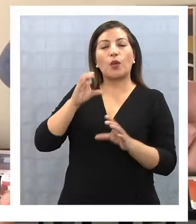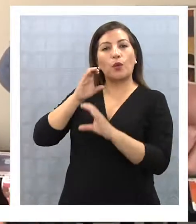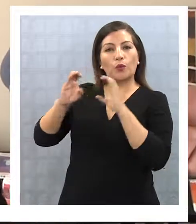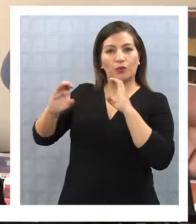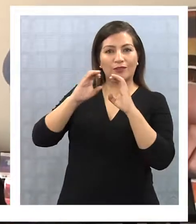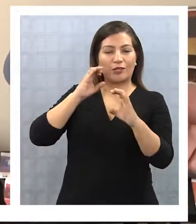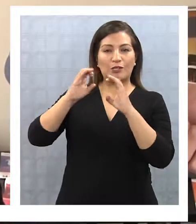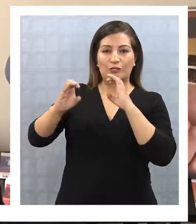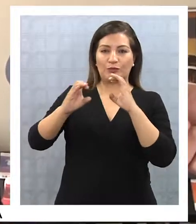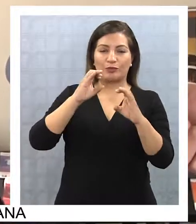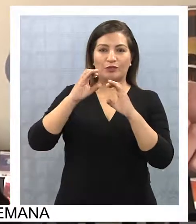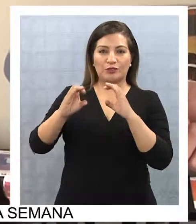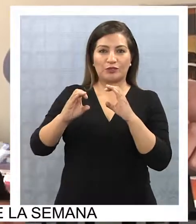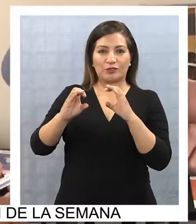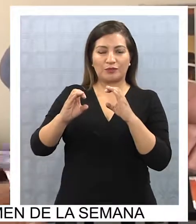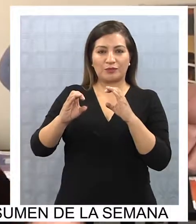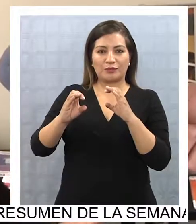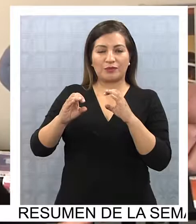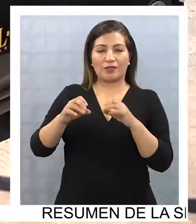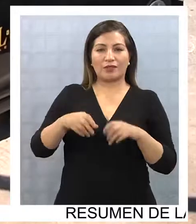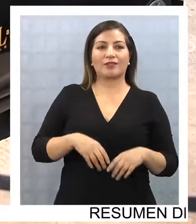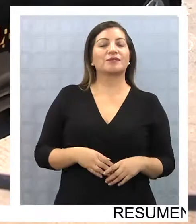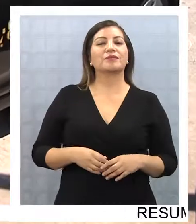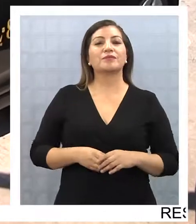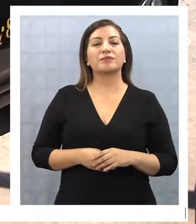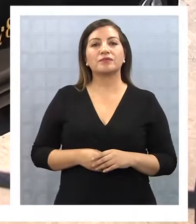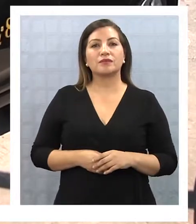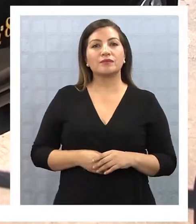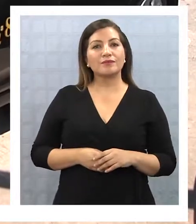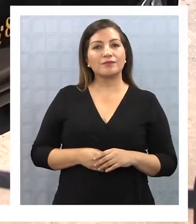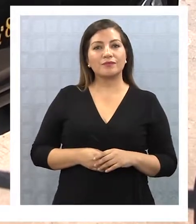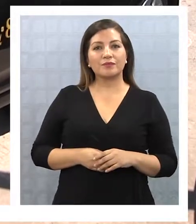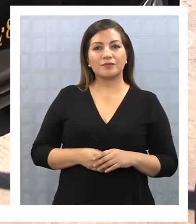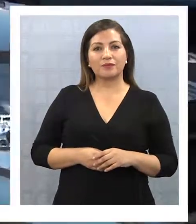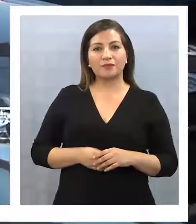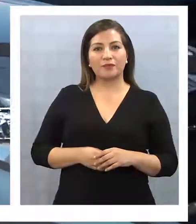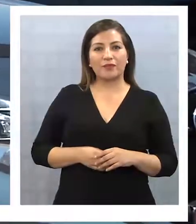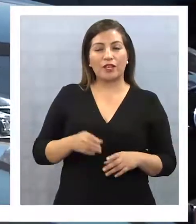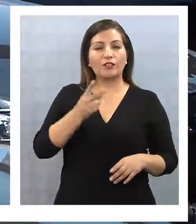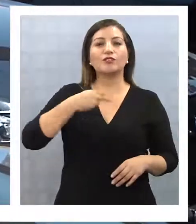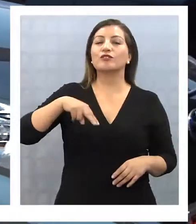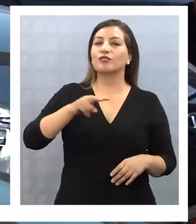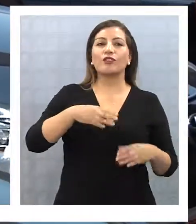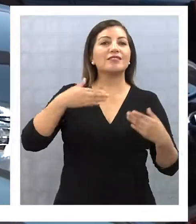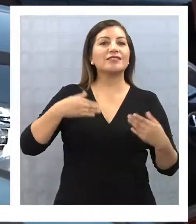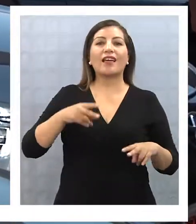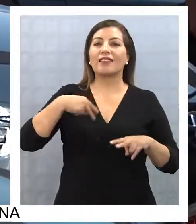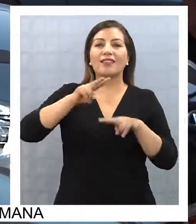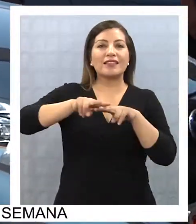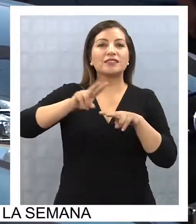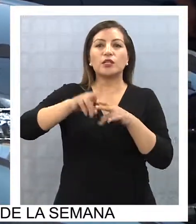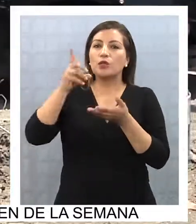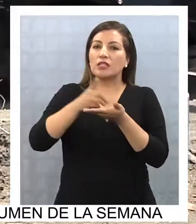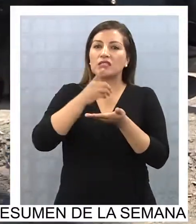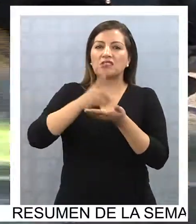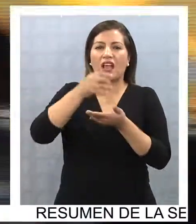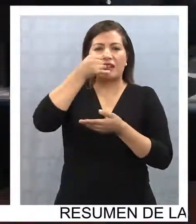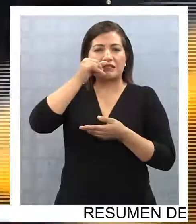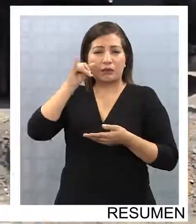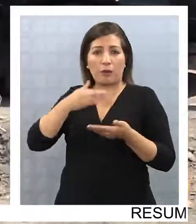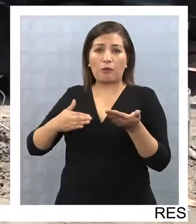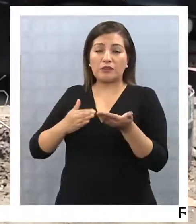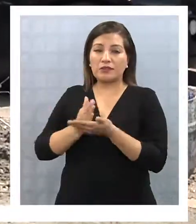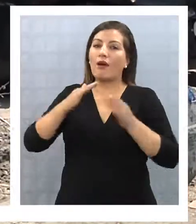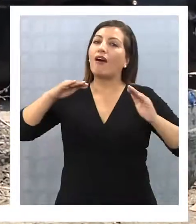comunicación en un intercambio comercial de un transporte terrestre. Por lo tanto, estamos ya en la elaboración del diccionario desde hace un